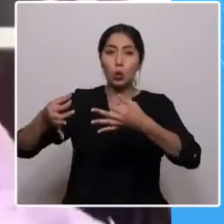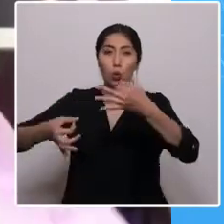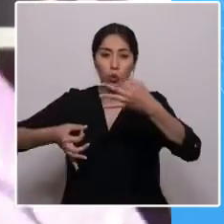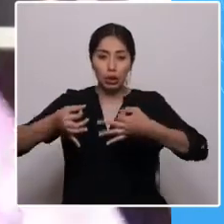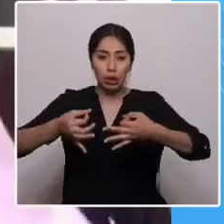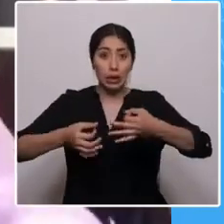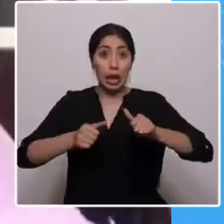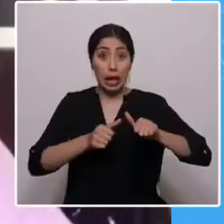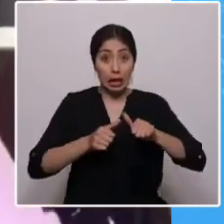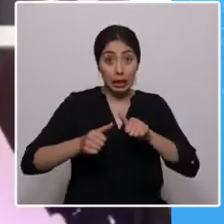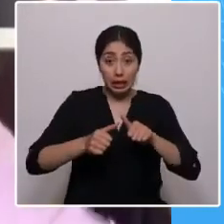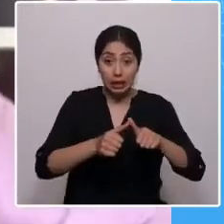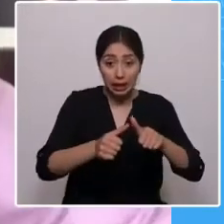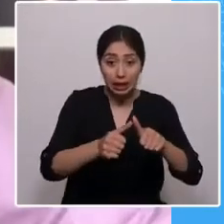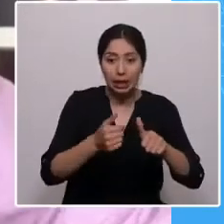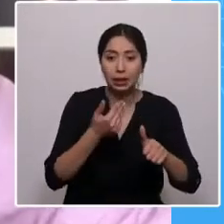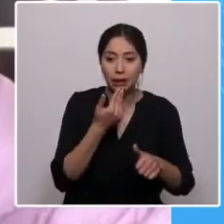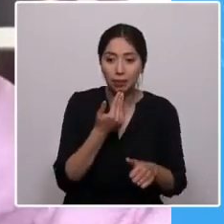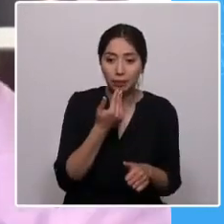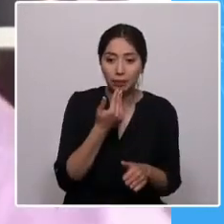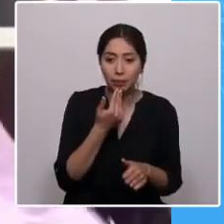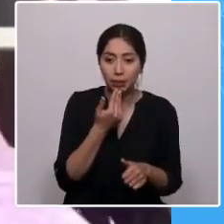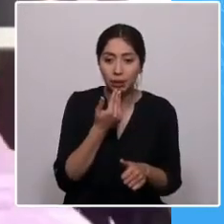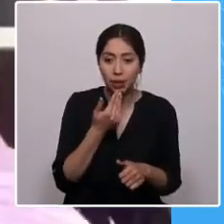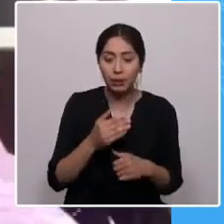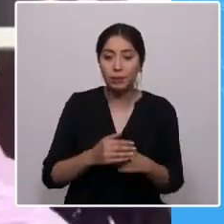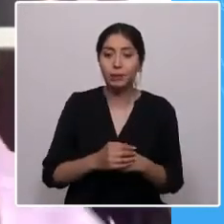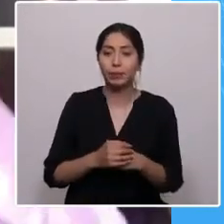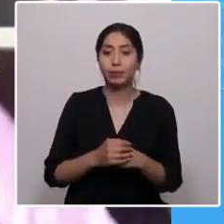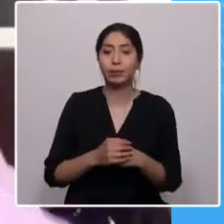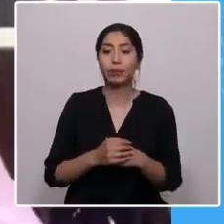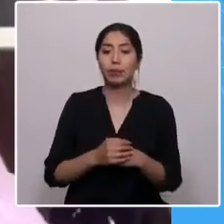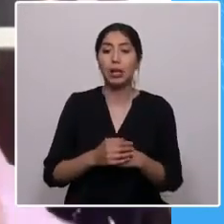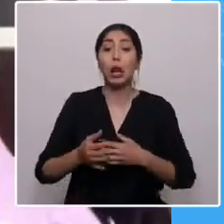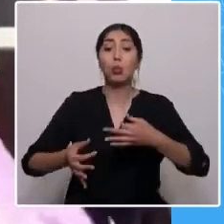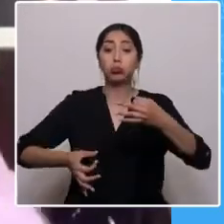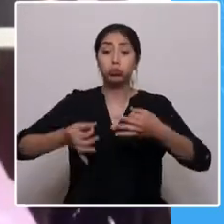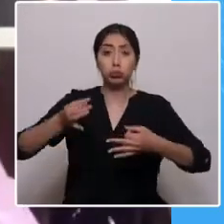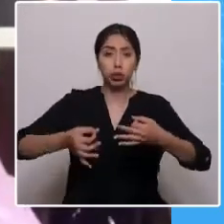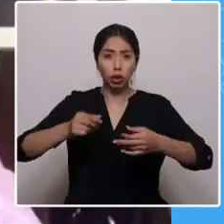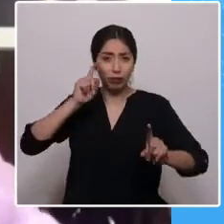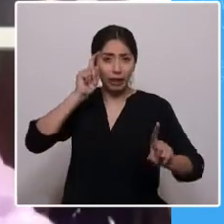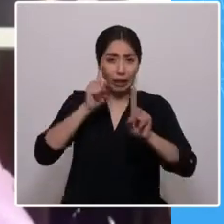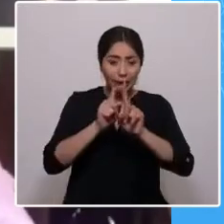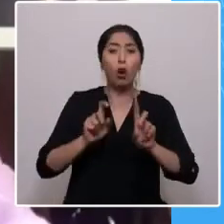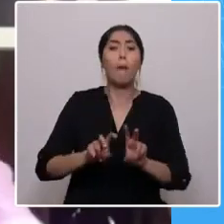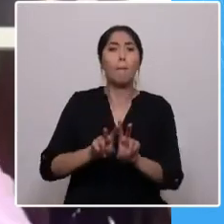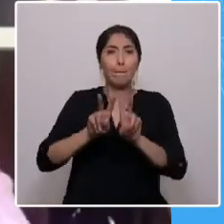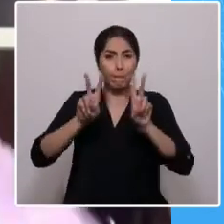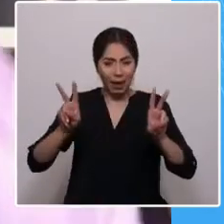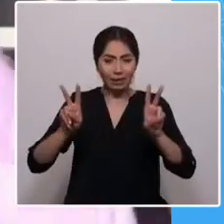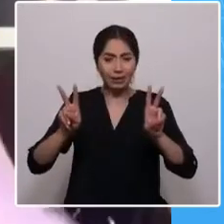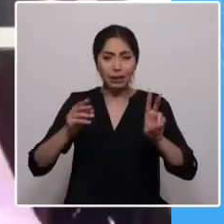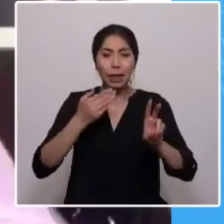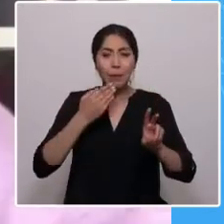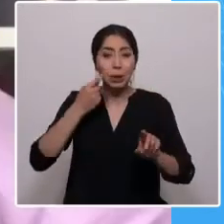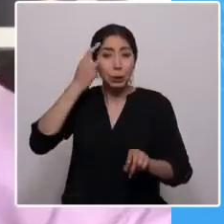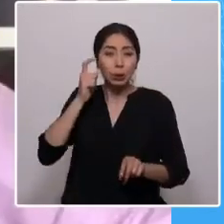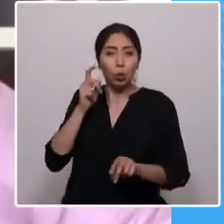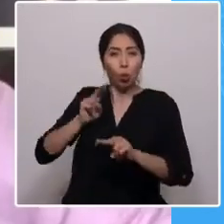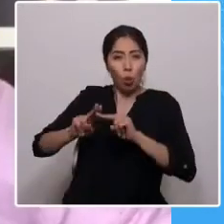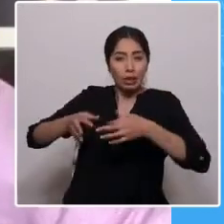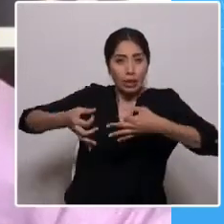estrella perpetua eternidad. Daniel 12.3 Y el efecto de la justicia será la paz, la labor de la justicia, reposo y seguridad para siempre.